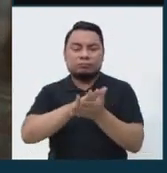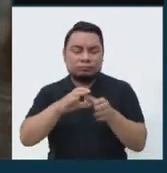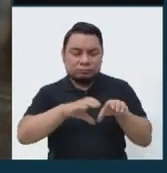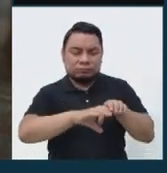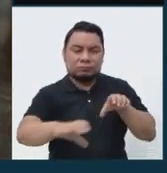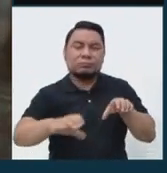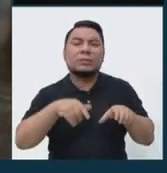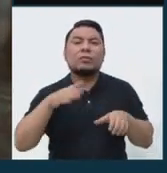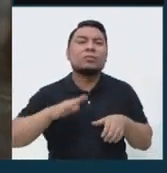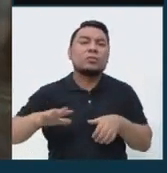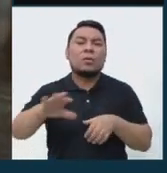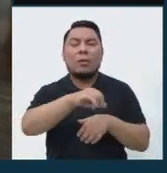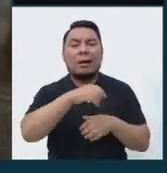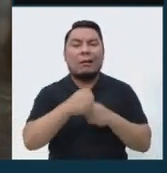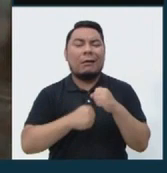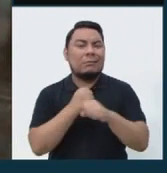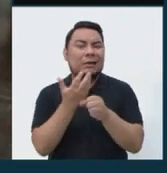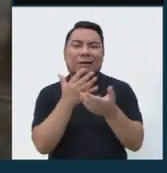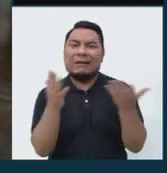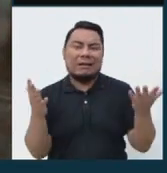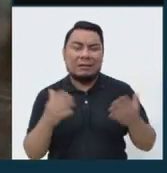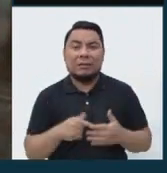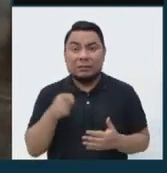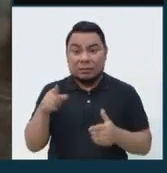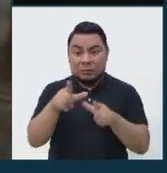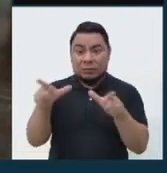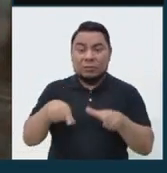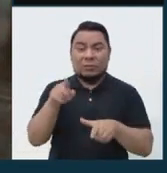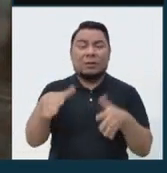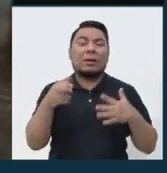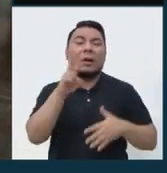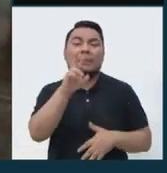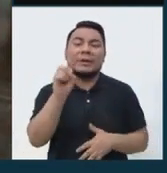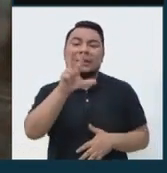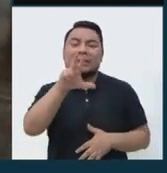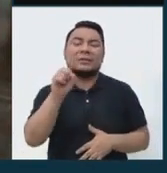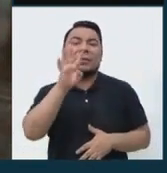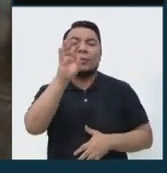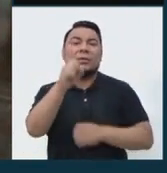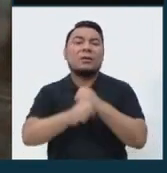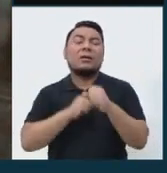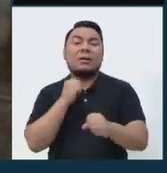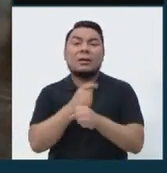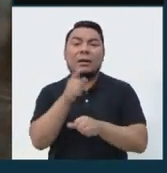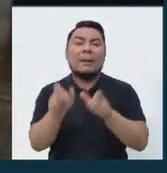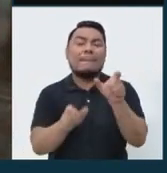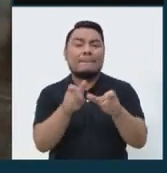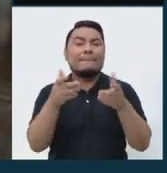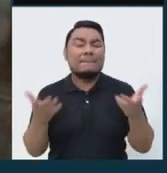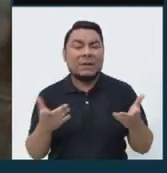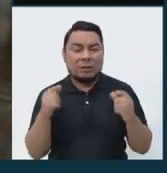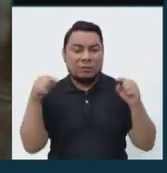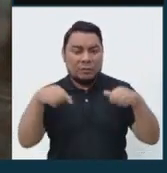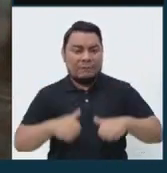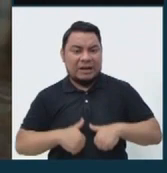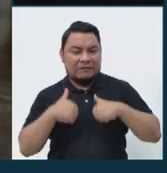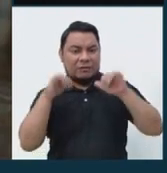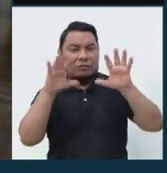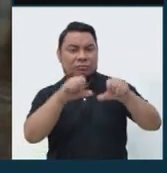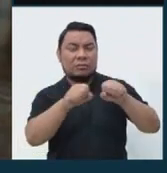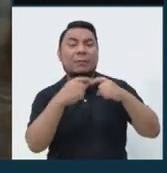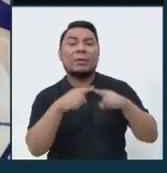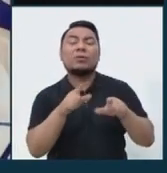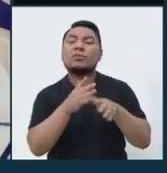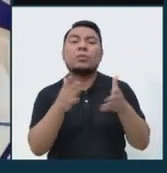últimos años. Encontramos varios lugares donde tienen 20, 30, 40 años que la gente tiene posesión y, sin embargo, no